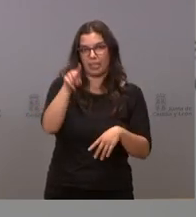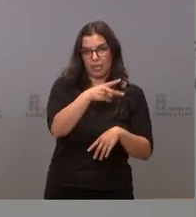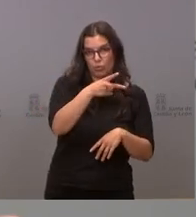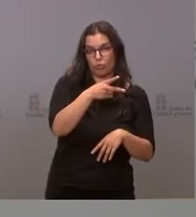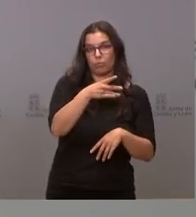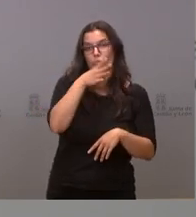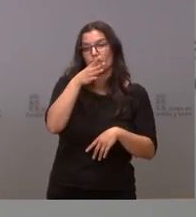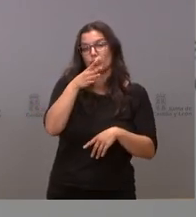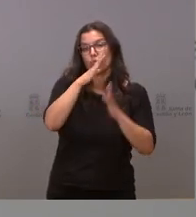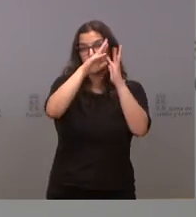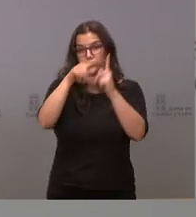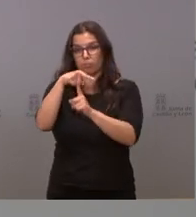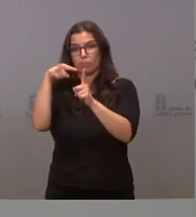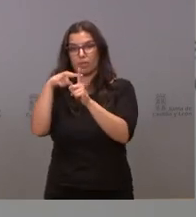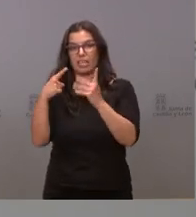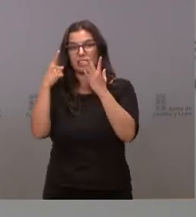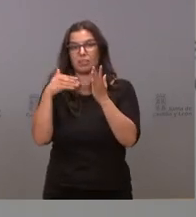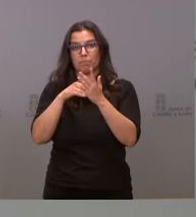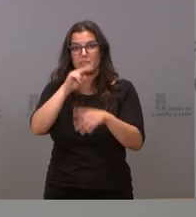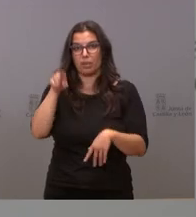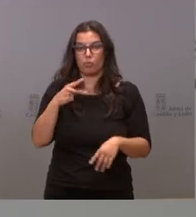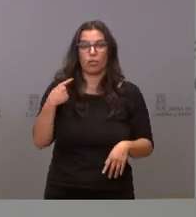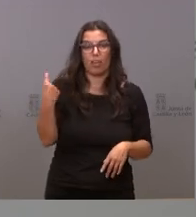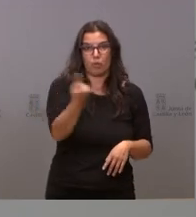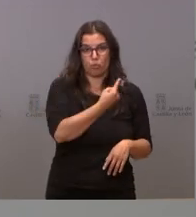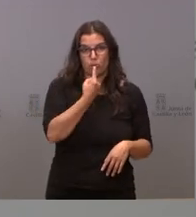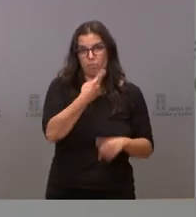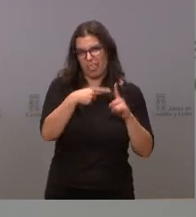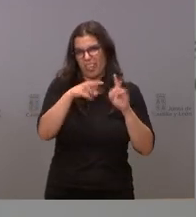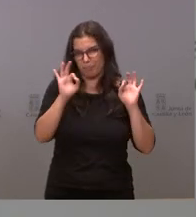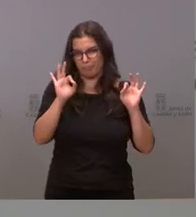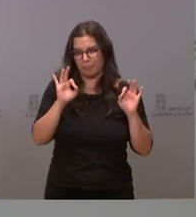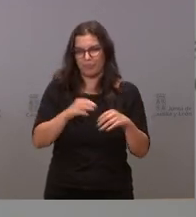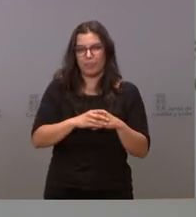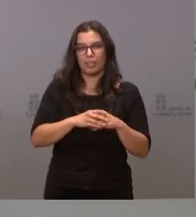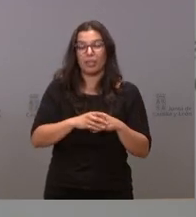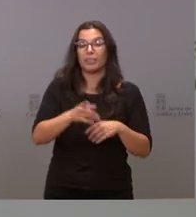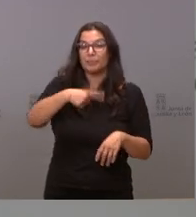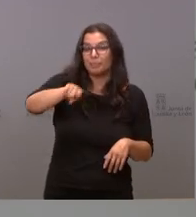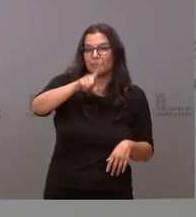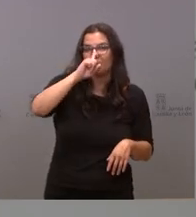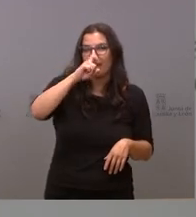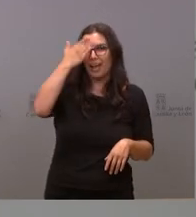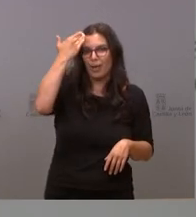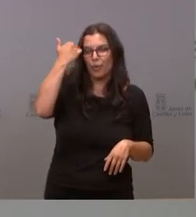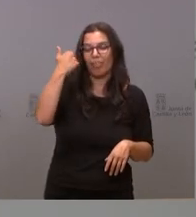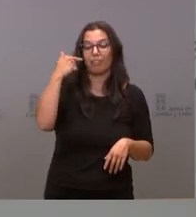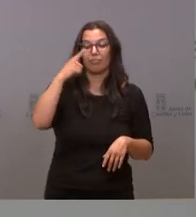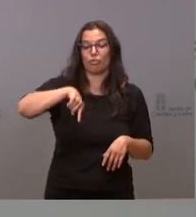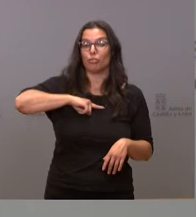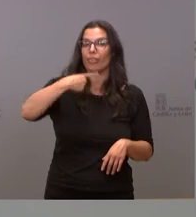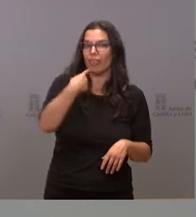contribuir unos 6.000 euros por donación. acuérdense ustedes que decíamos